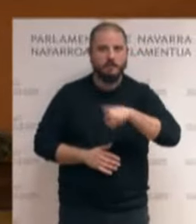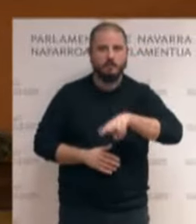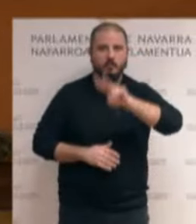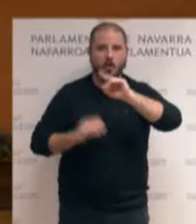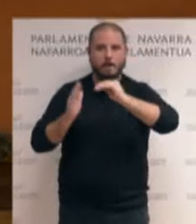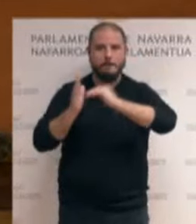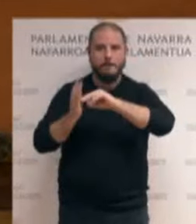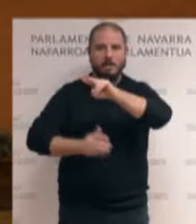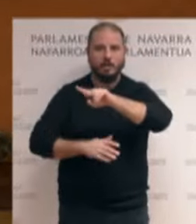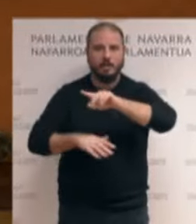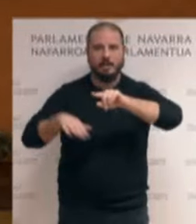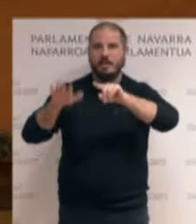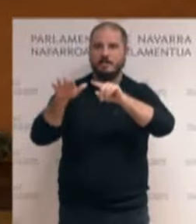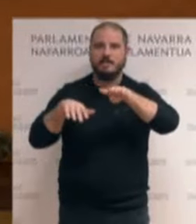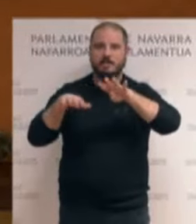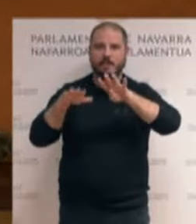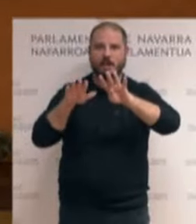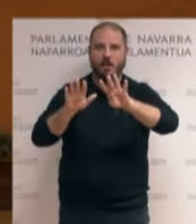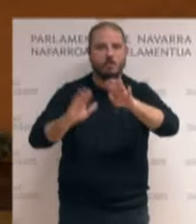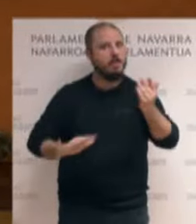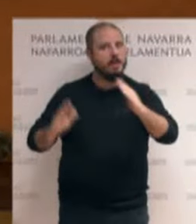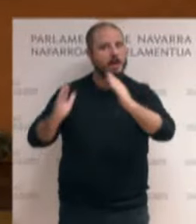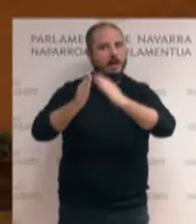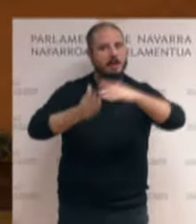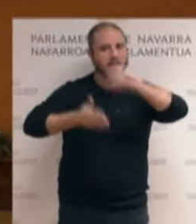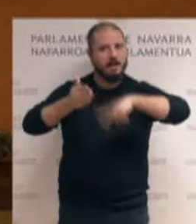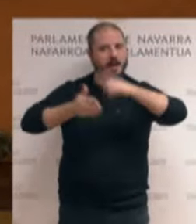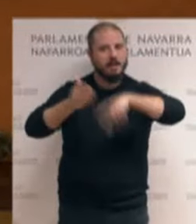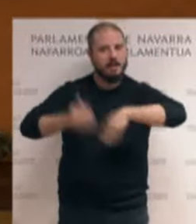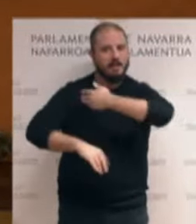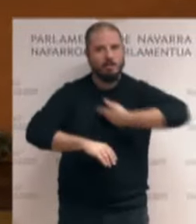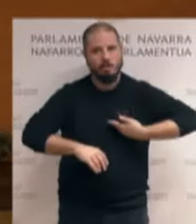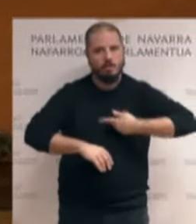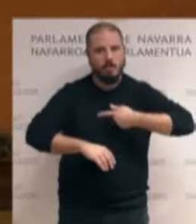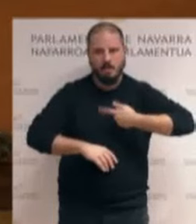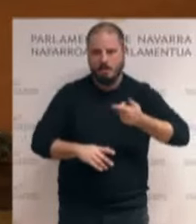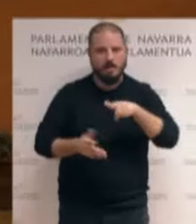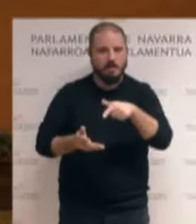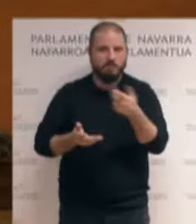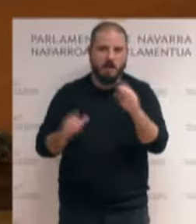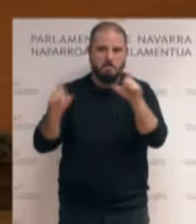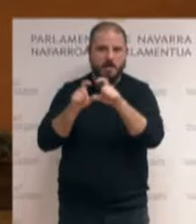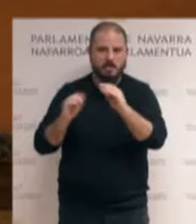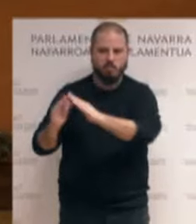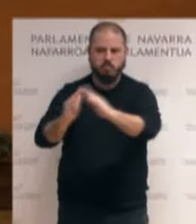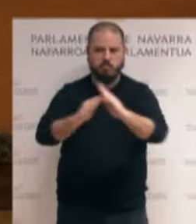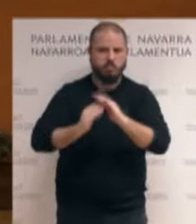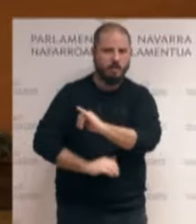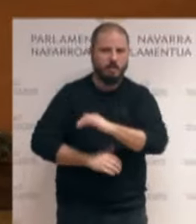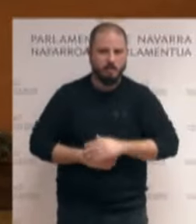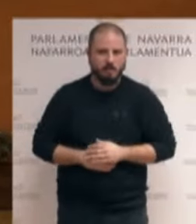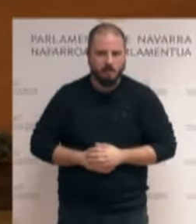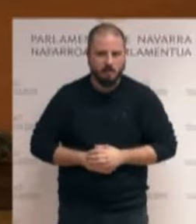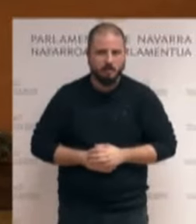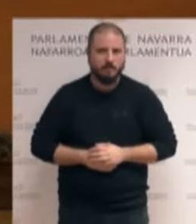.269 viviendas alquiladas propiedad de megatenedores. Y cada vez son más. Porque